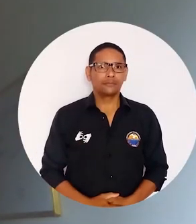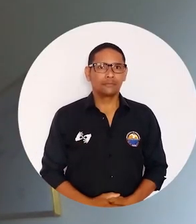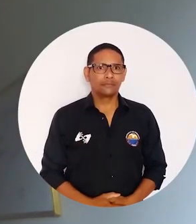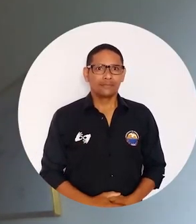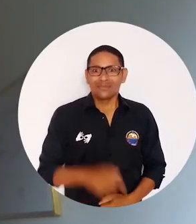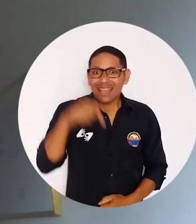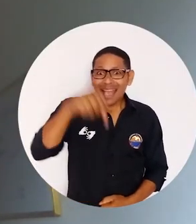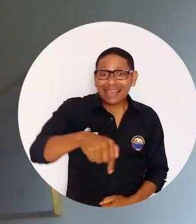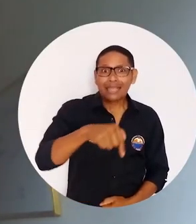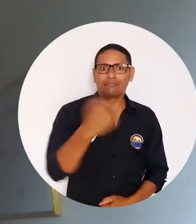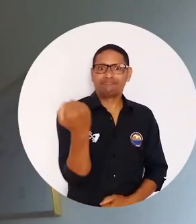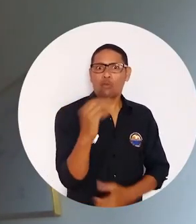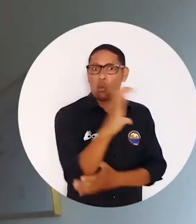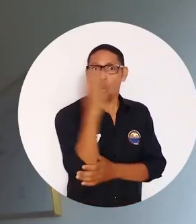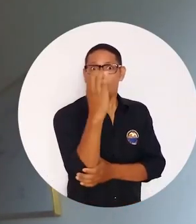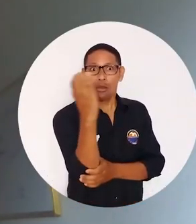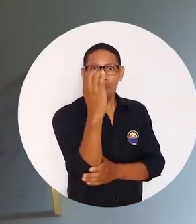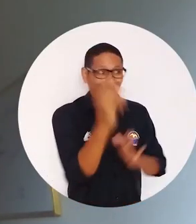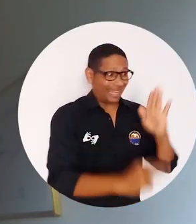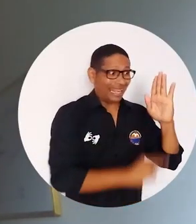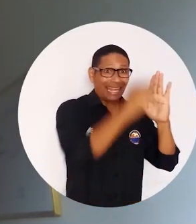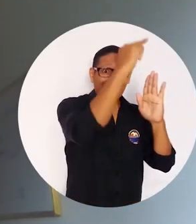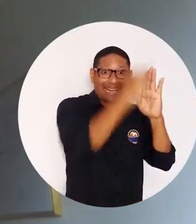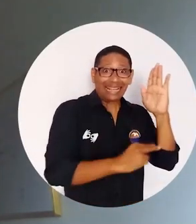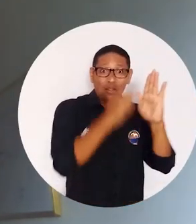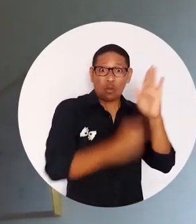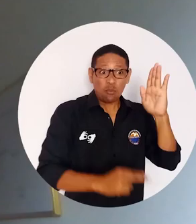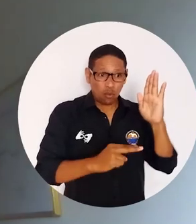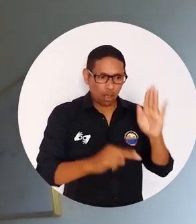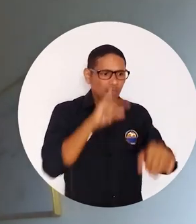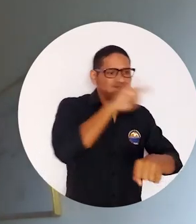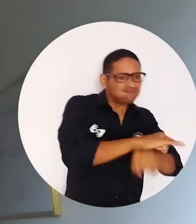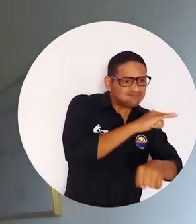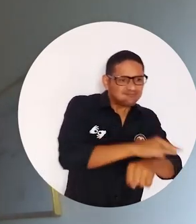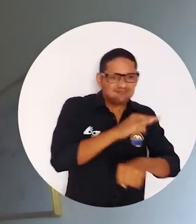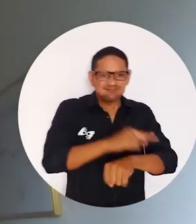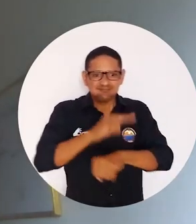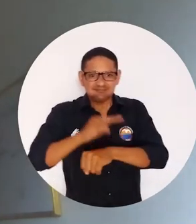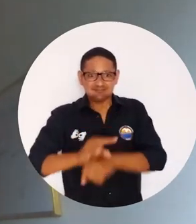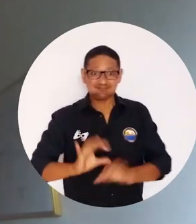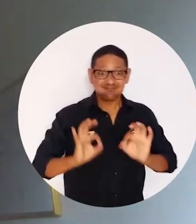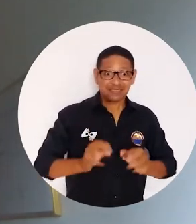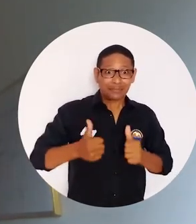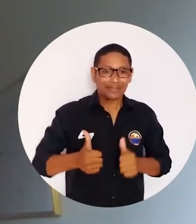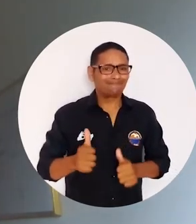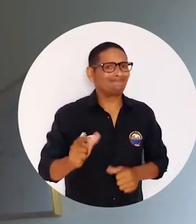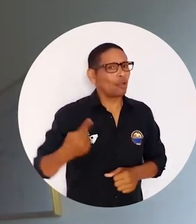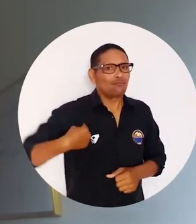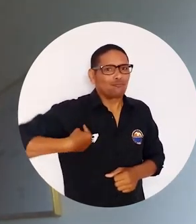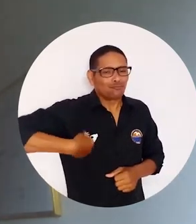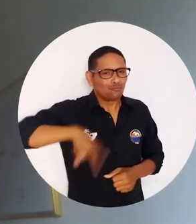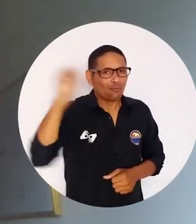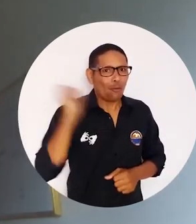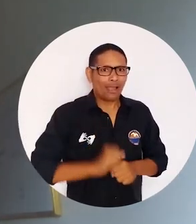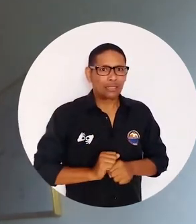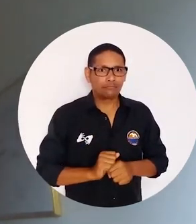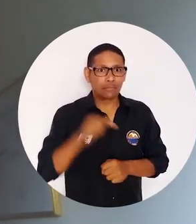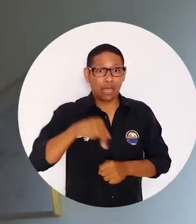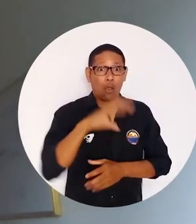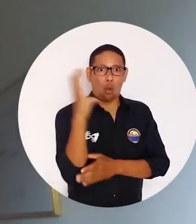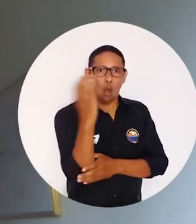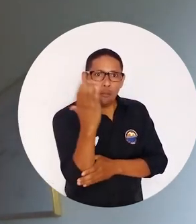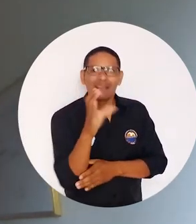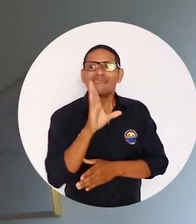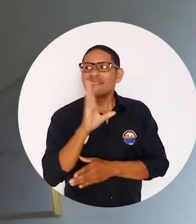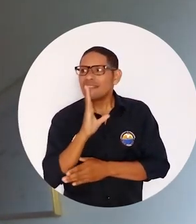criptomonedas están reguladas en Colombia? No, si bien son mercados populares y suenan bastante, deben tener en cuenta que no están regulados